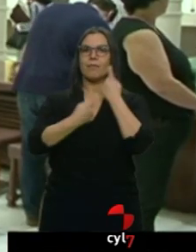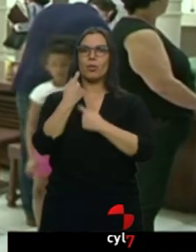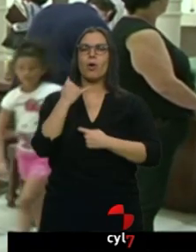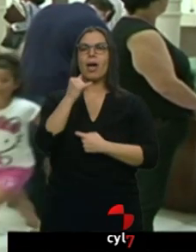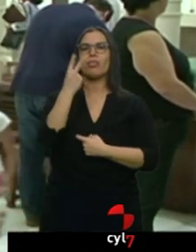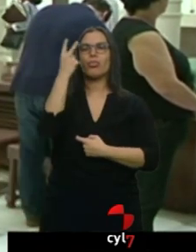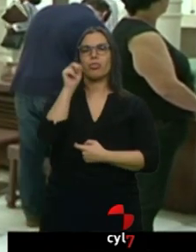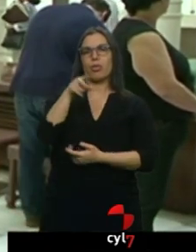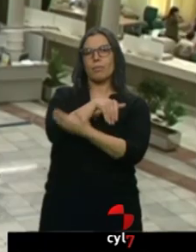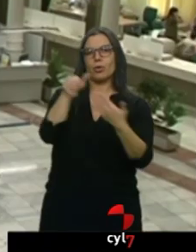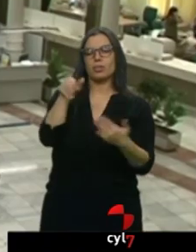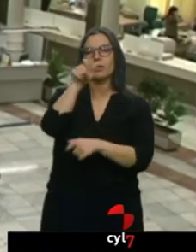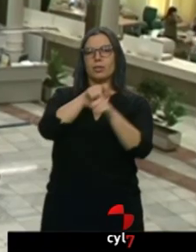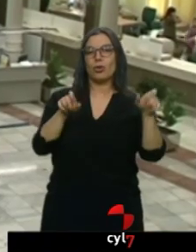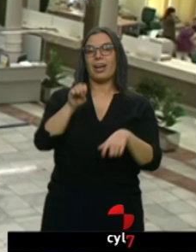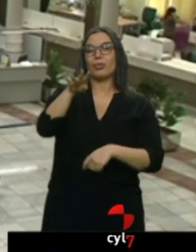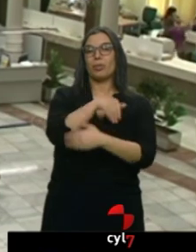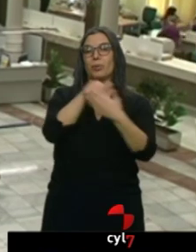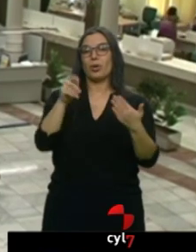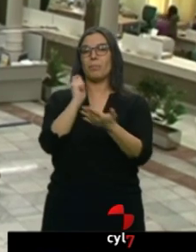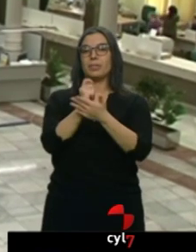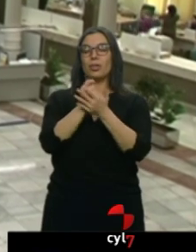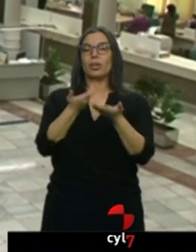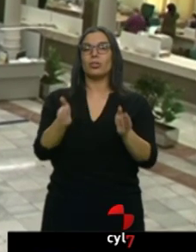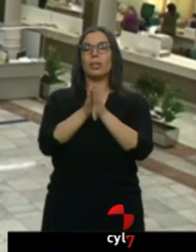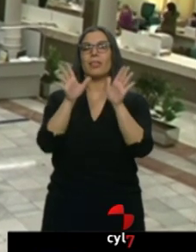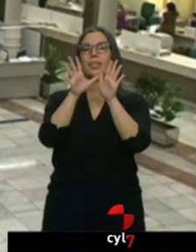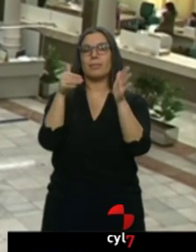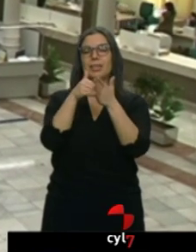14 millones de prestaciones por valor de 10.600 millones de euros.